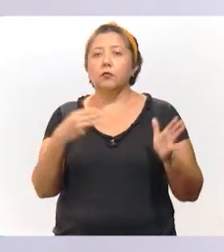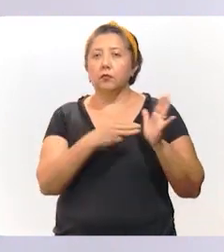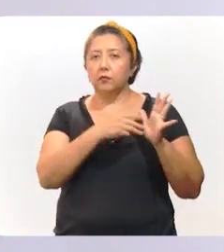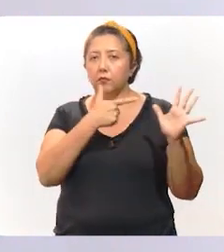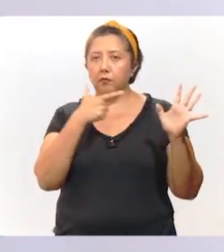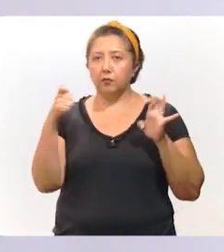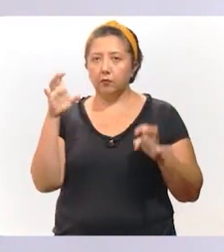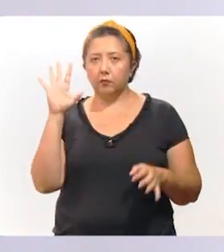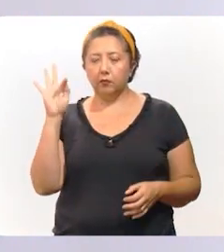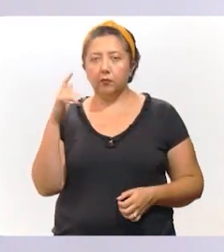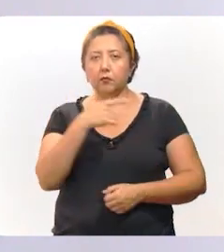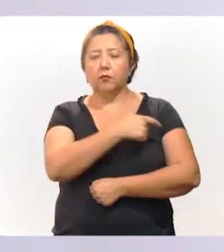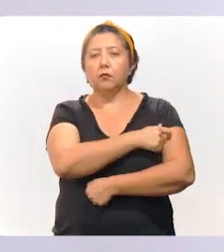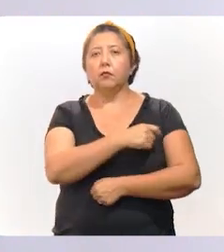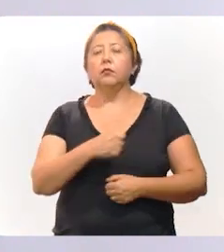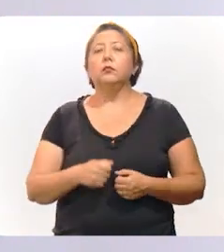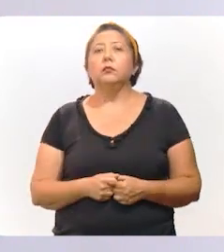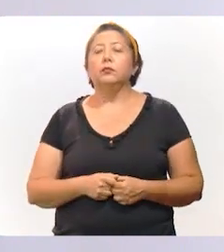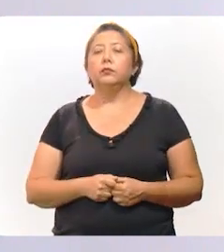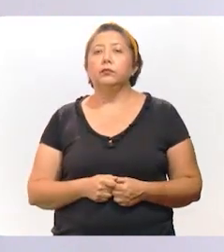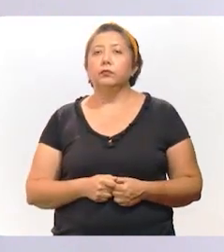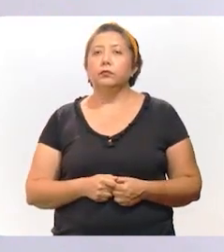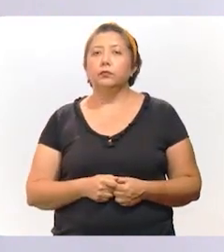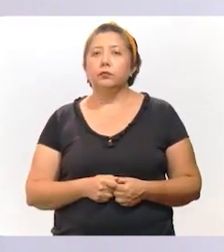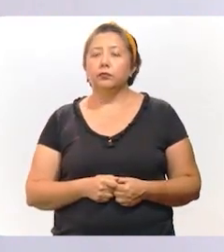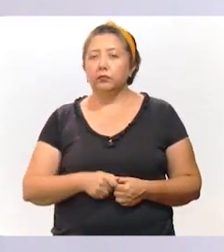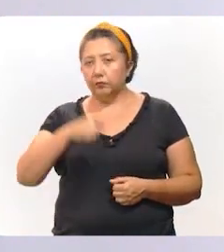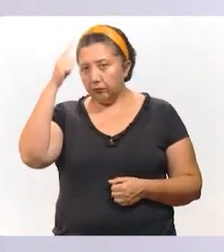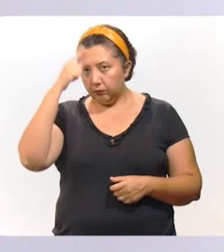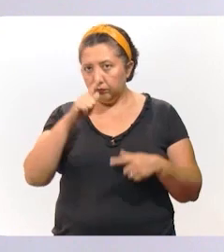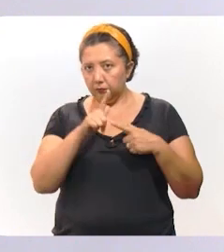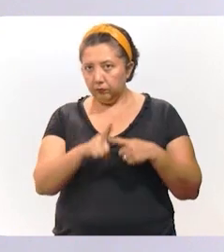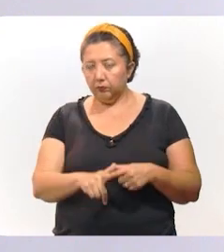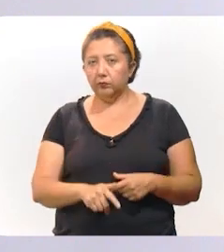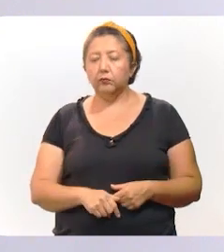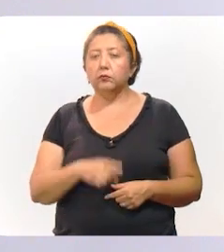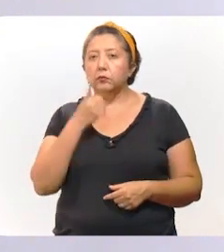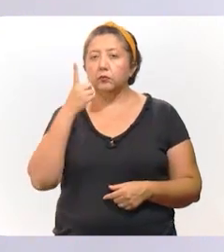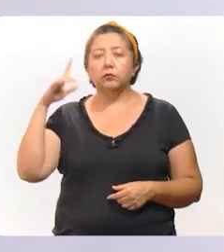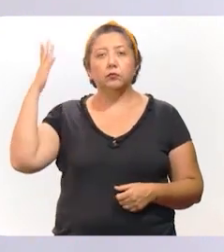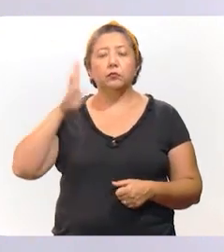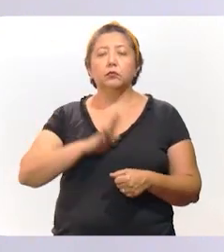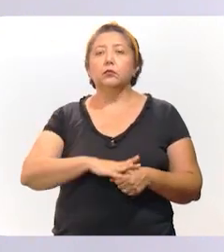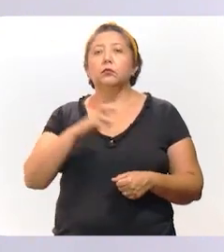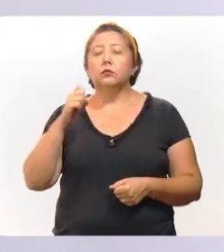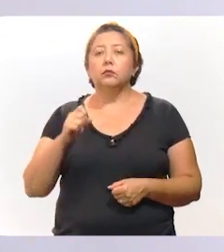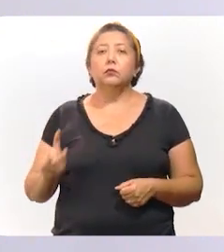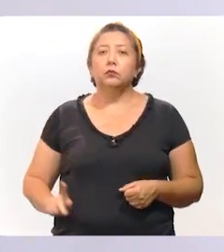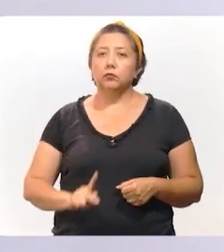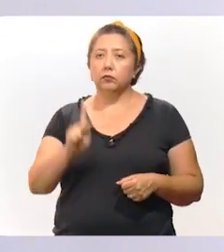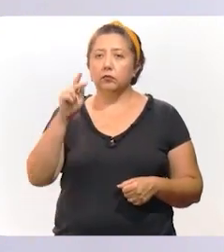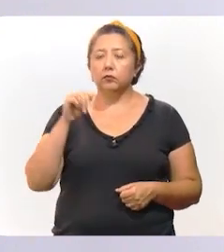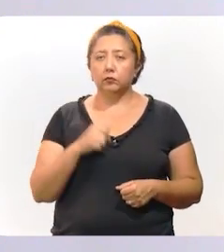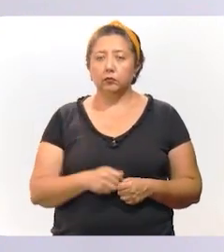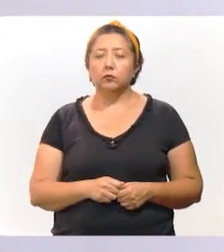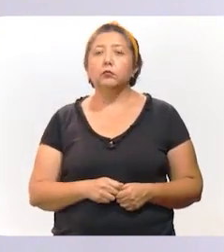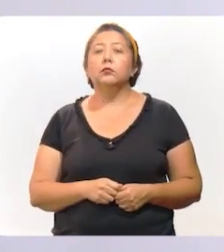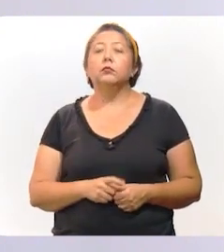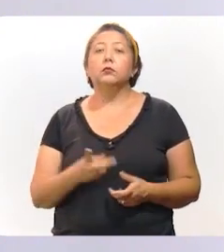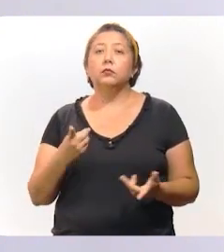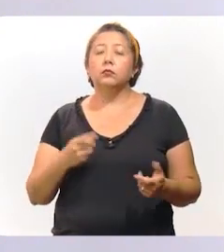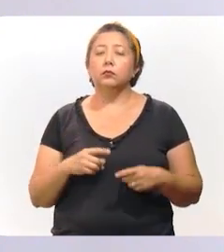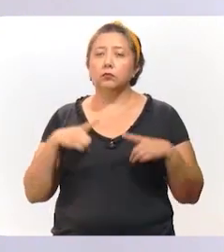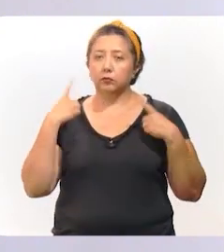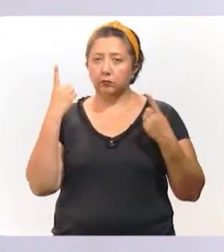.740 vacunas contra el coronavirus. Para continuar con la aplicación a adultos mayores en los municipios del interior del Estado,